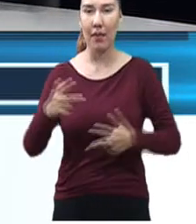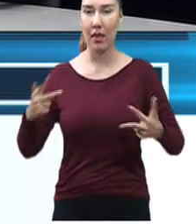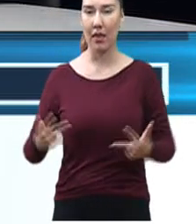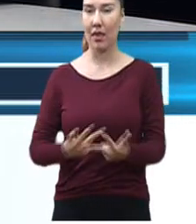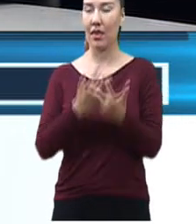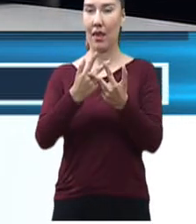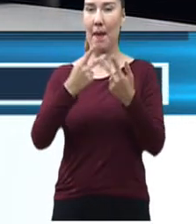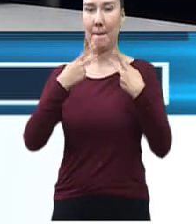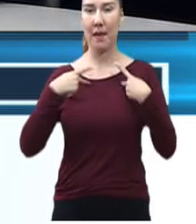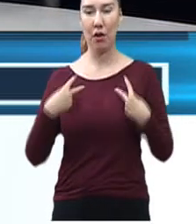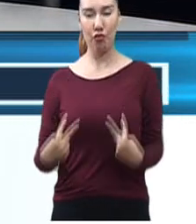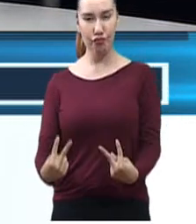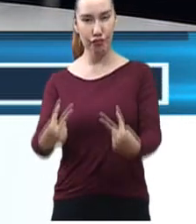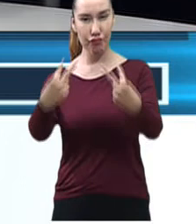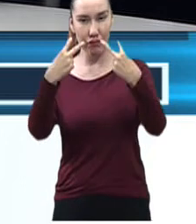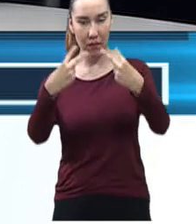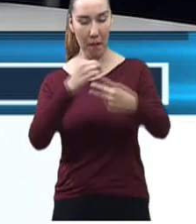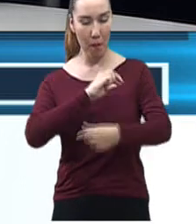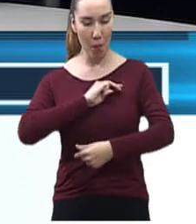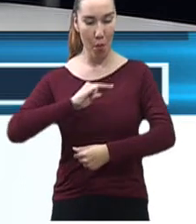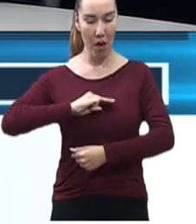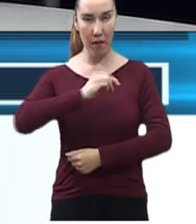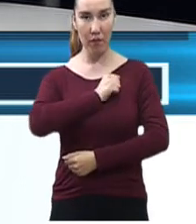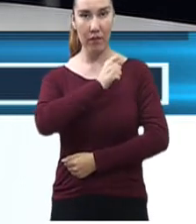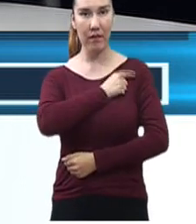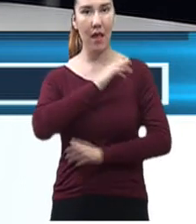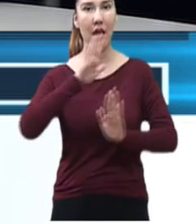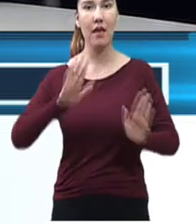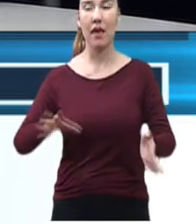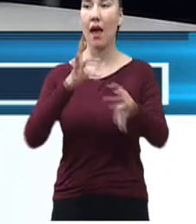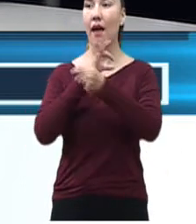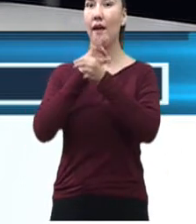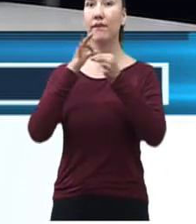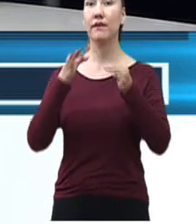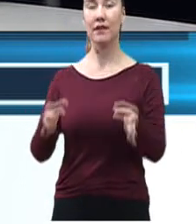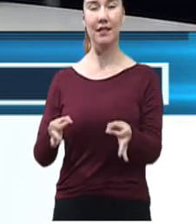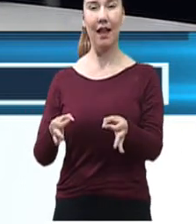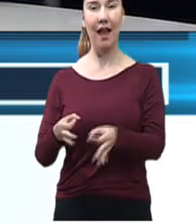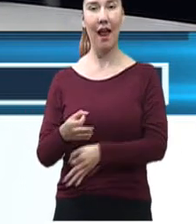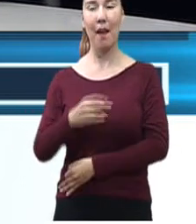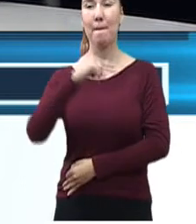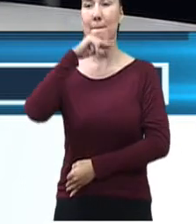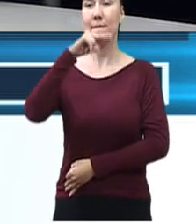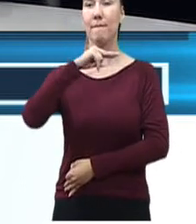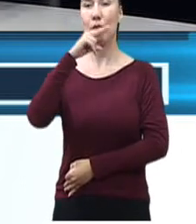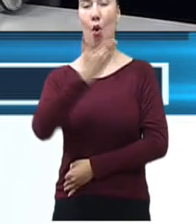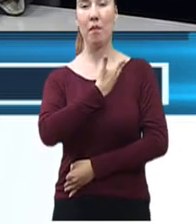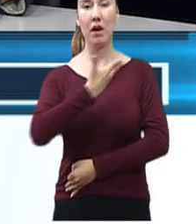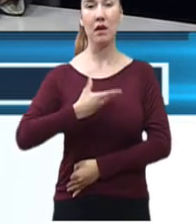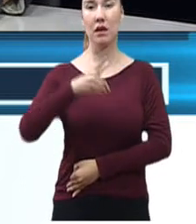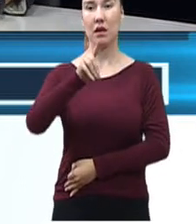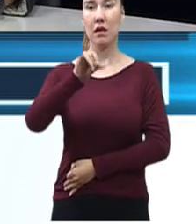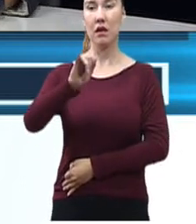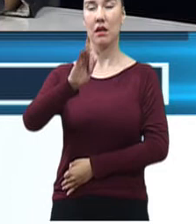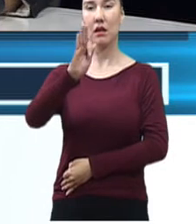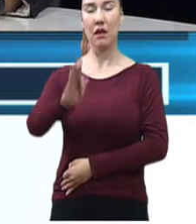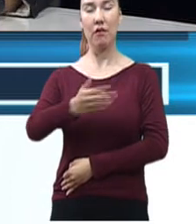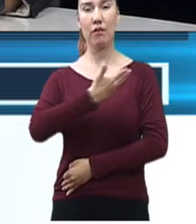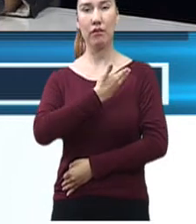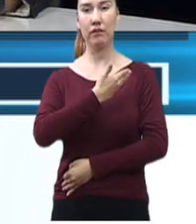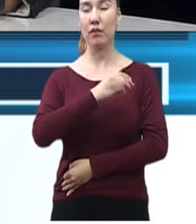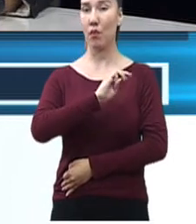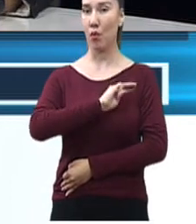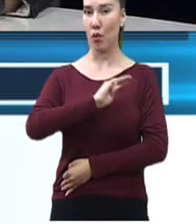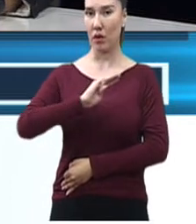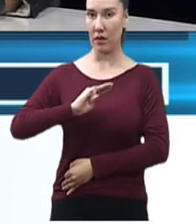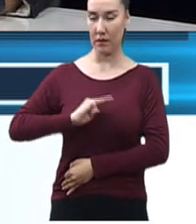auditorio de Soledad de Graciano Sánchez ha quedado informada de viva voz de la presidenta del DIF Municipal de Soledad de Graciano Sánchez, Ruth González